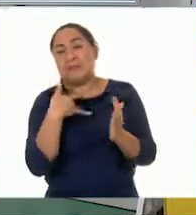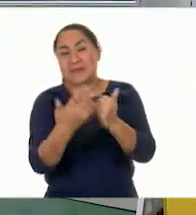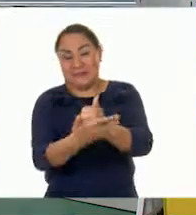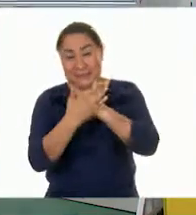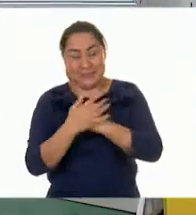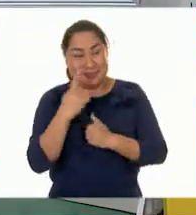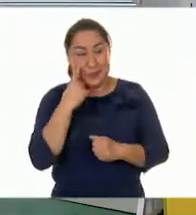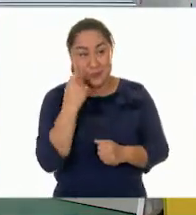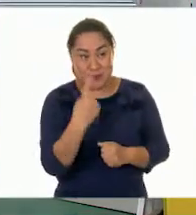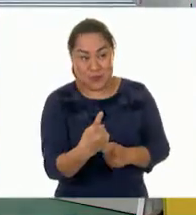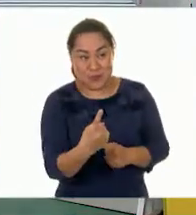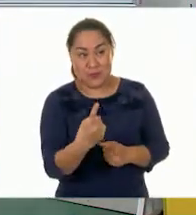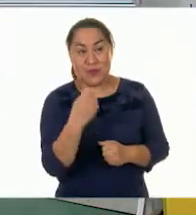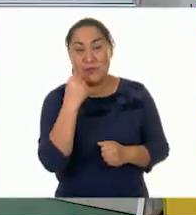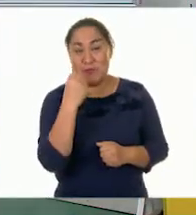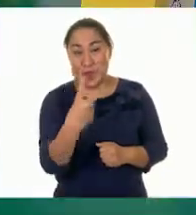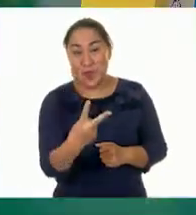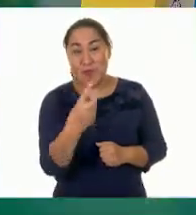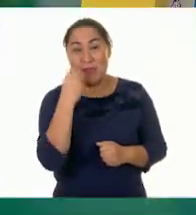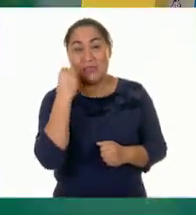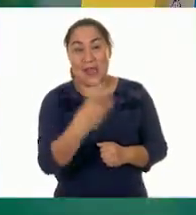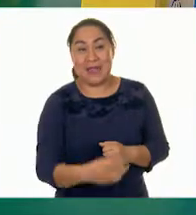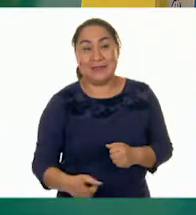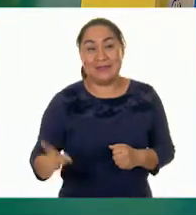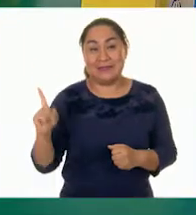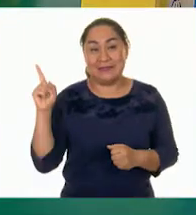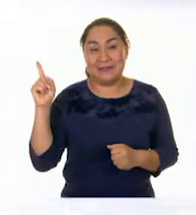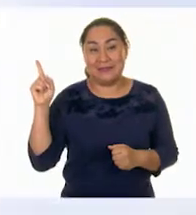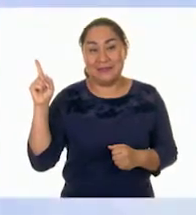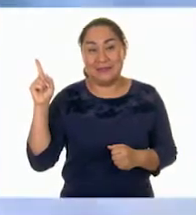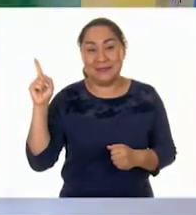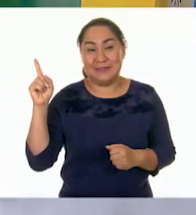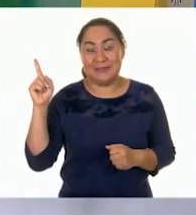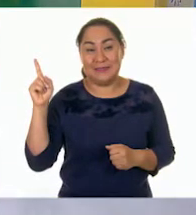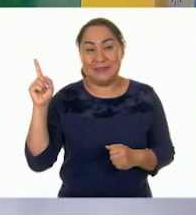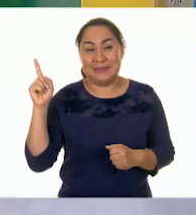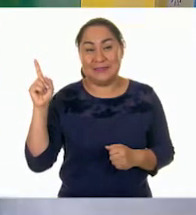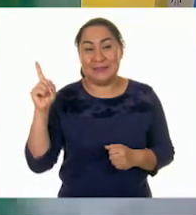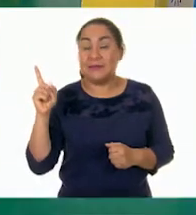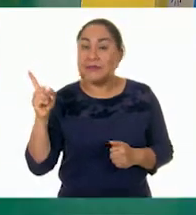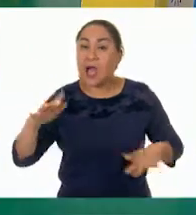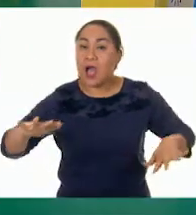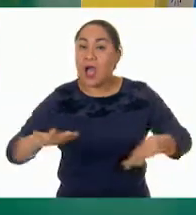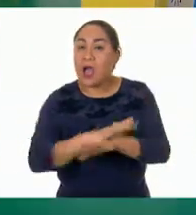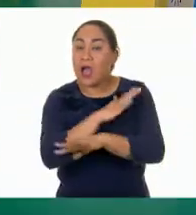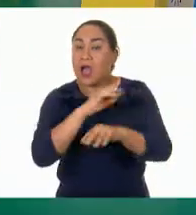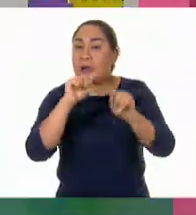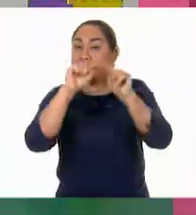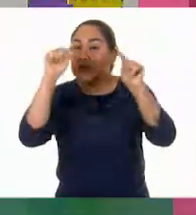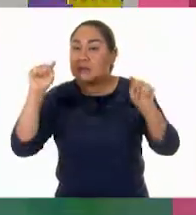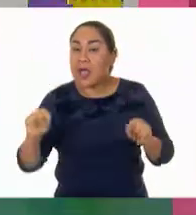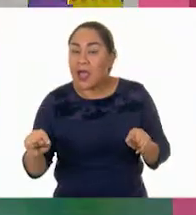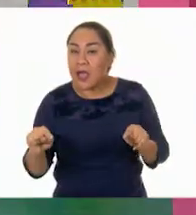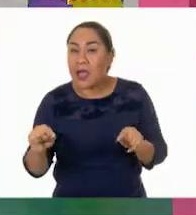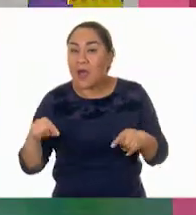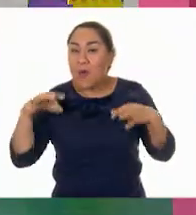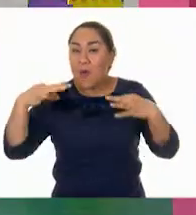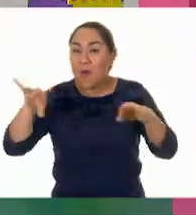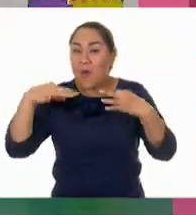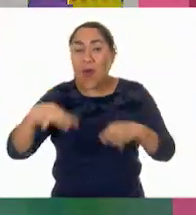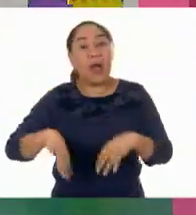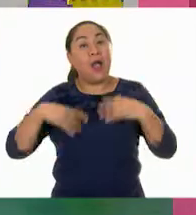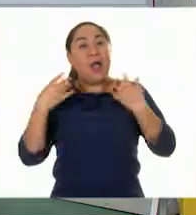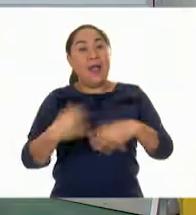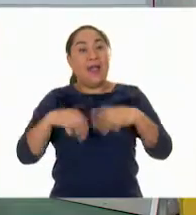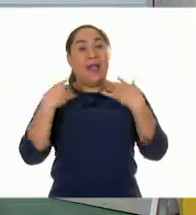Y dice una, y dice dos, y dice tres. Y entonces ya... ¡Ay! Ya cambió el... ¡Oh!